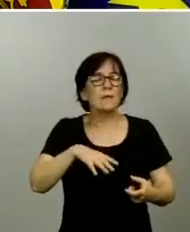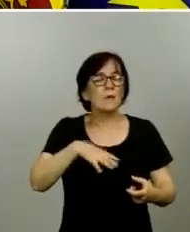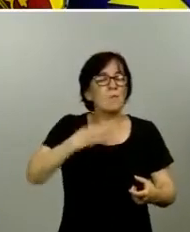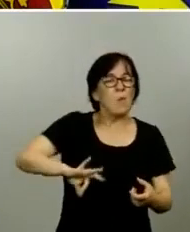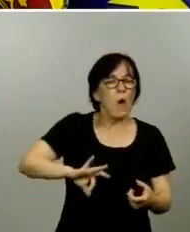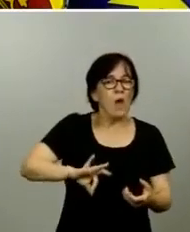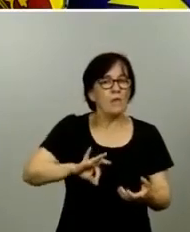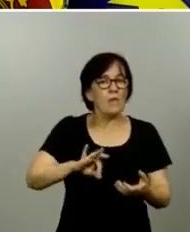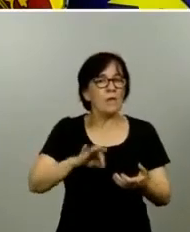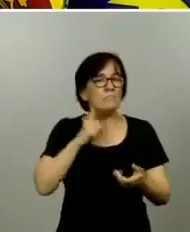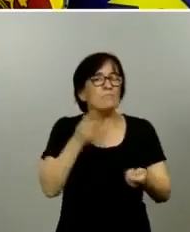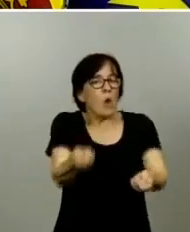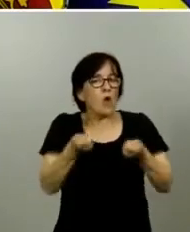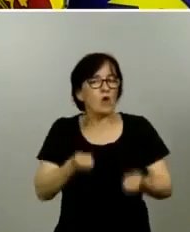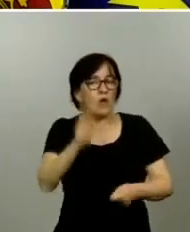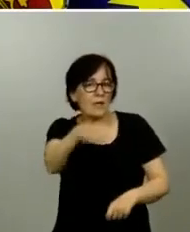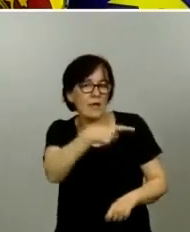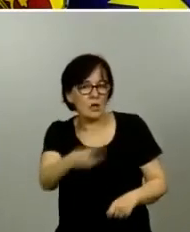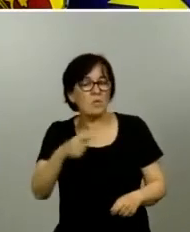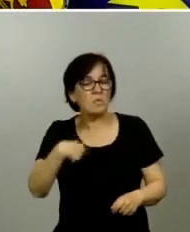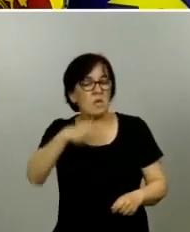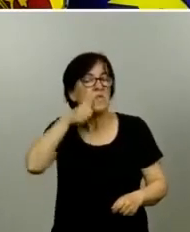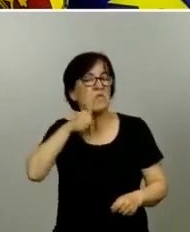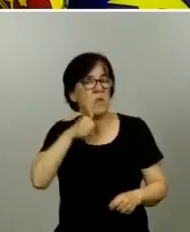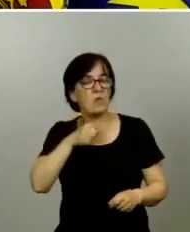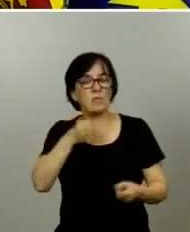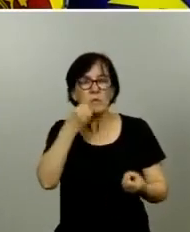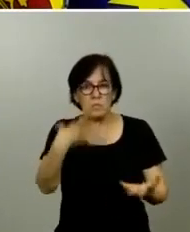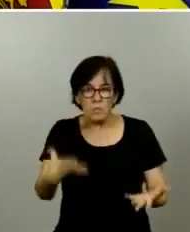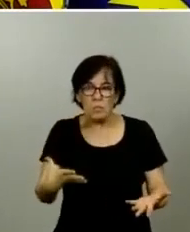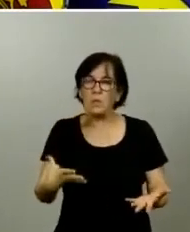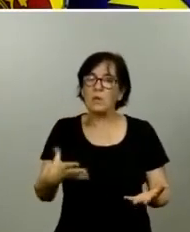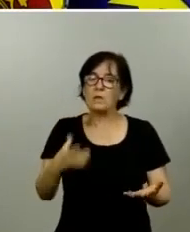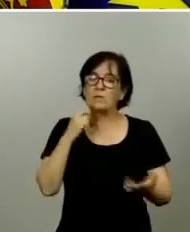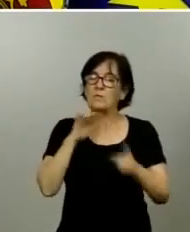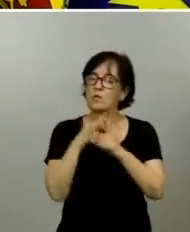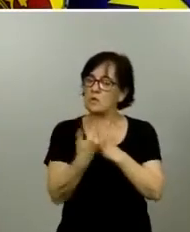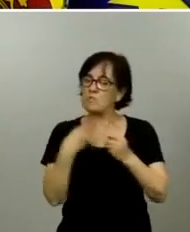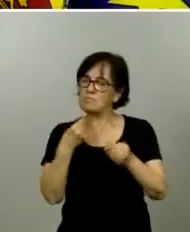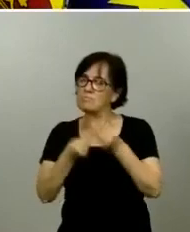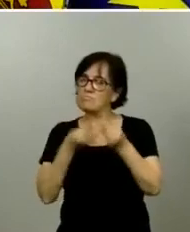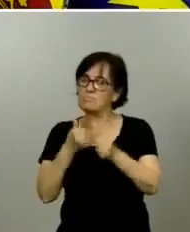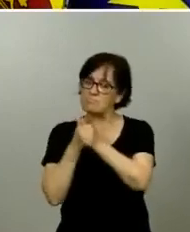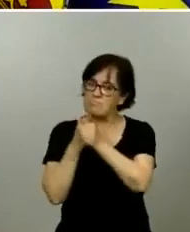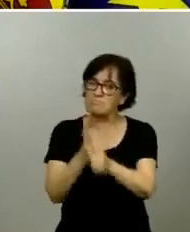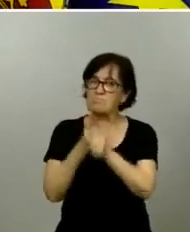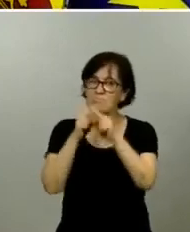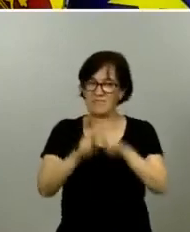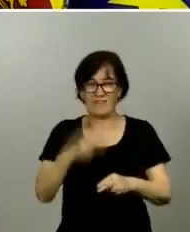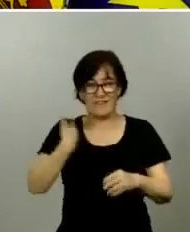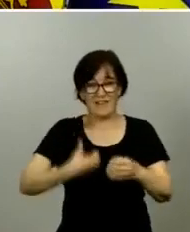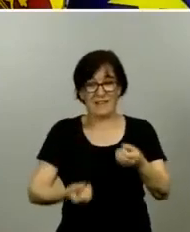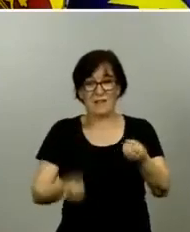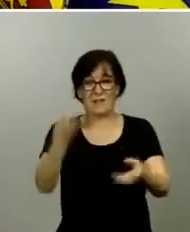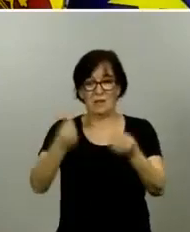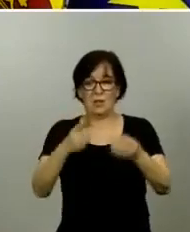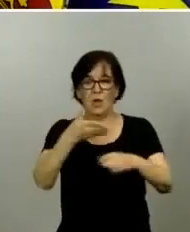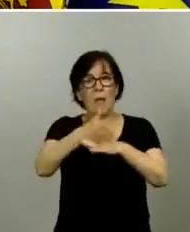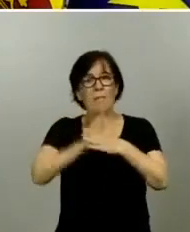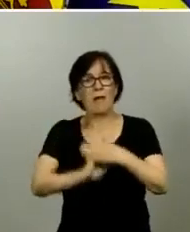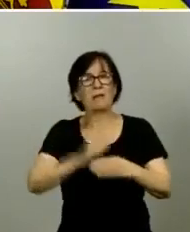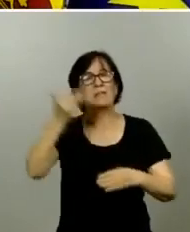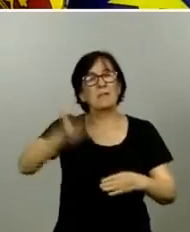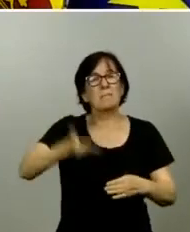Ahora mismo Ceuta está en una situación favorable, todo esto se está siguiendo. Se sabe que de los casos que ha habido había una parte importante que son casos